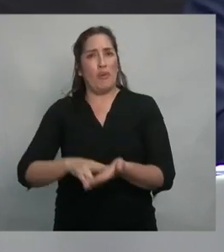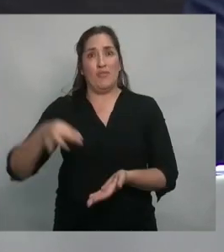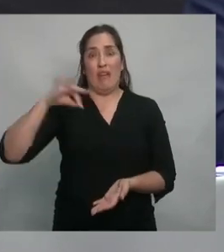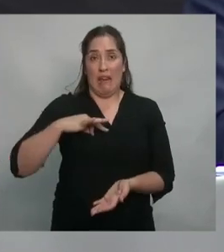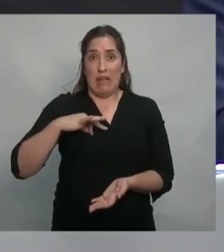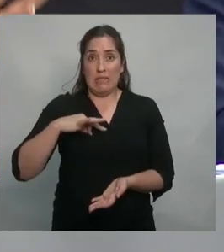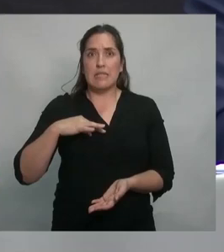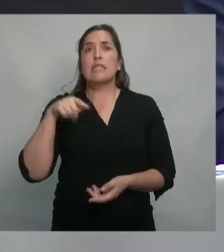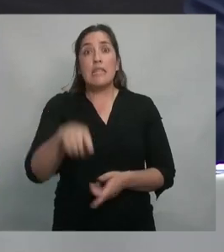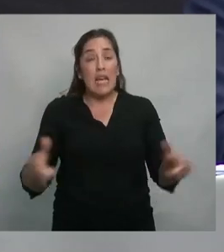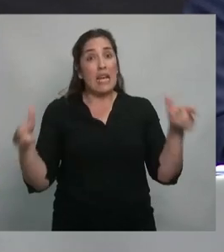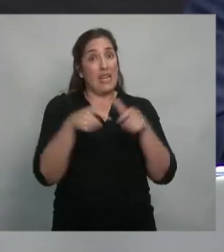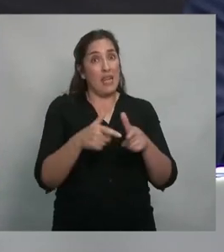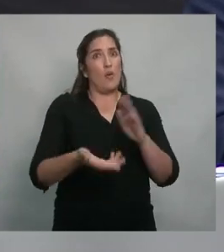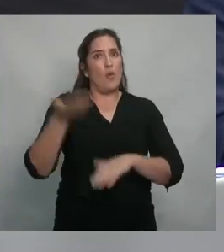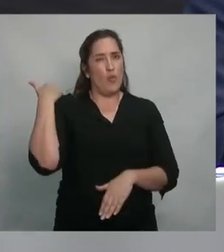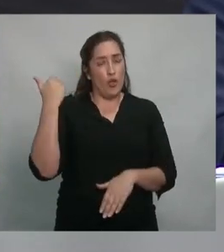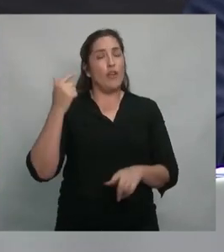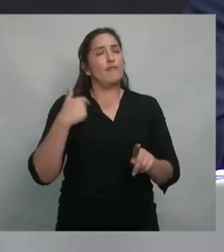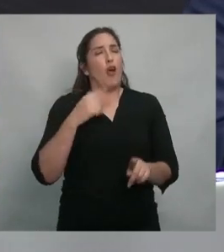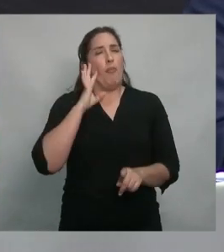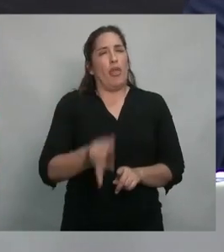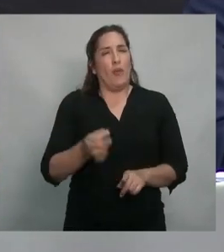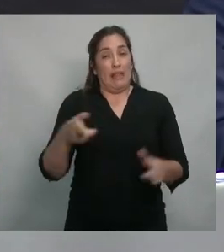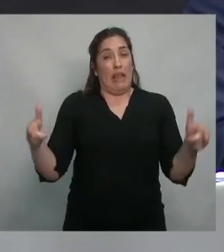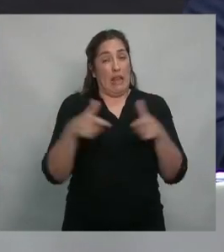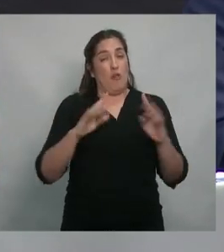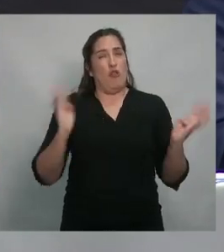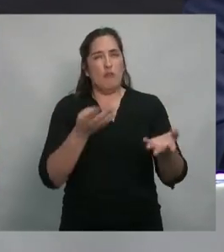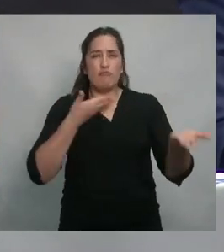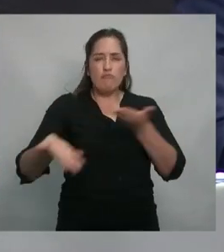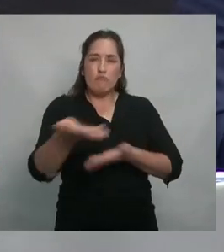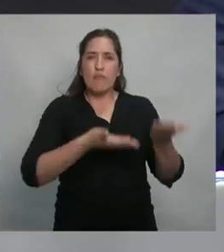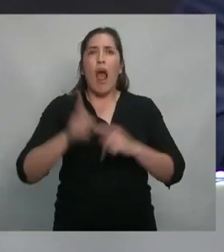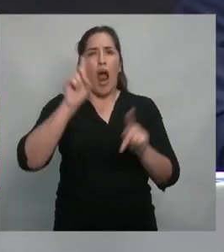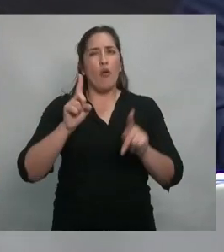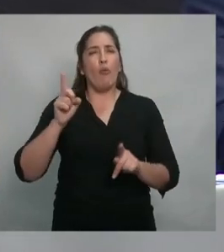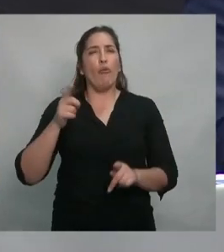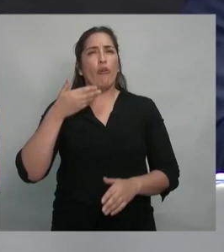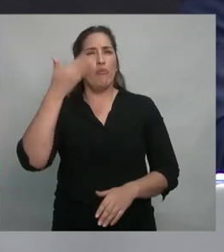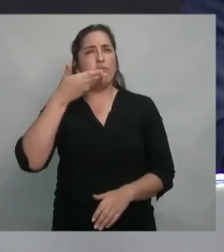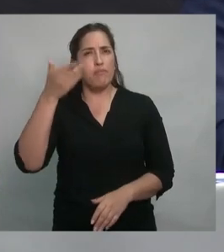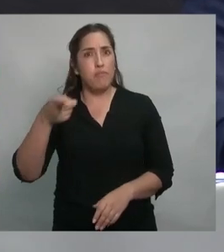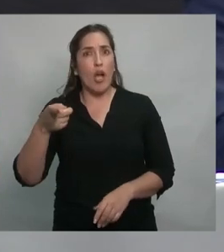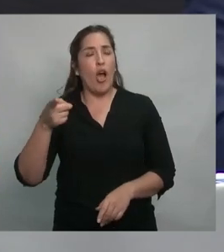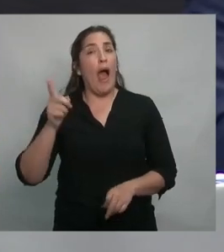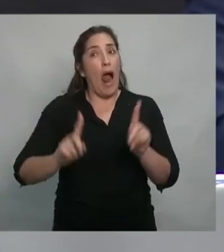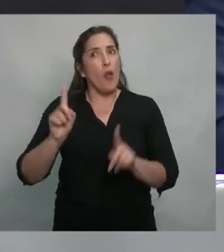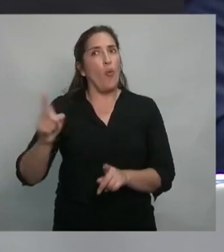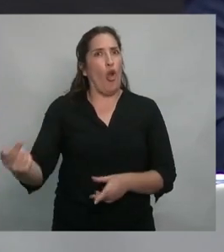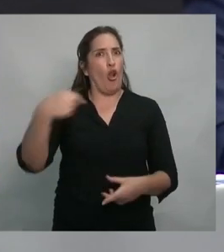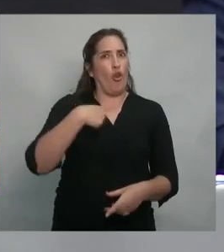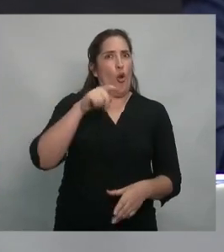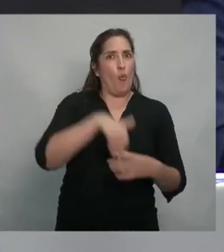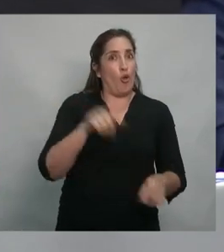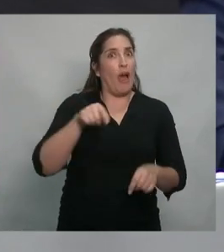reunión, en la que seguramente por el tono de algunos que hicieron uso de la palabra, tampoco nos habían votado y ahora